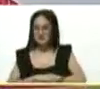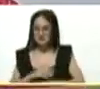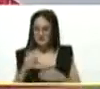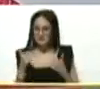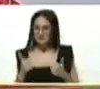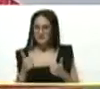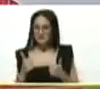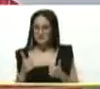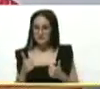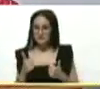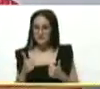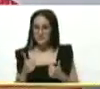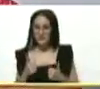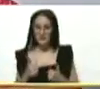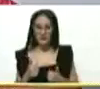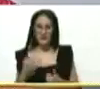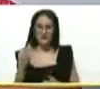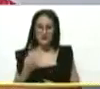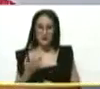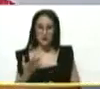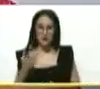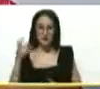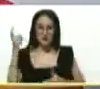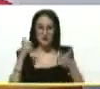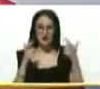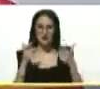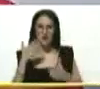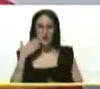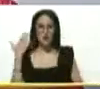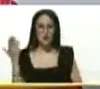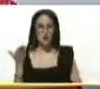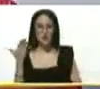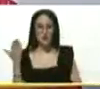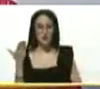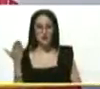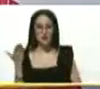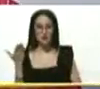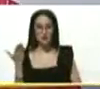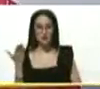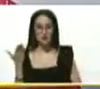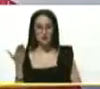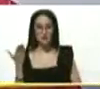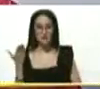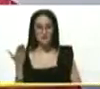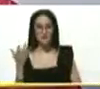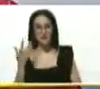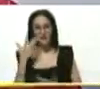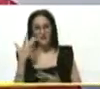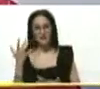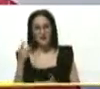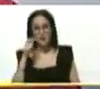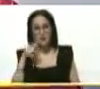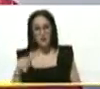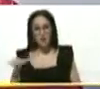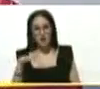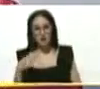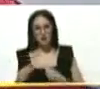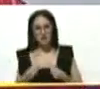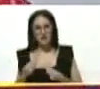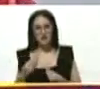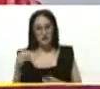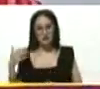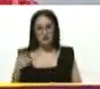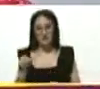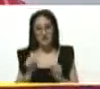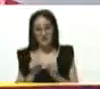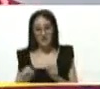comportamiento que estoy seguro que nuestro comandante Chávez estaría orgulloso en el lugar donde esté. De ver a su pueblo haciendo lo que hizo durante